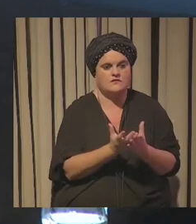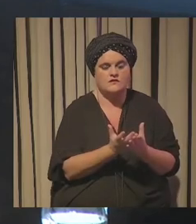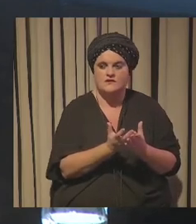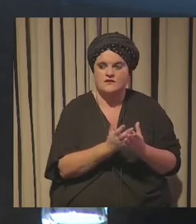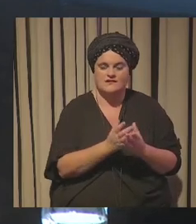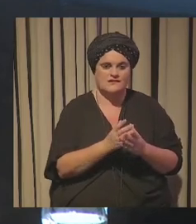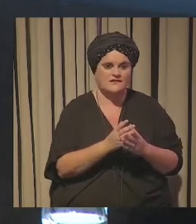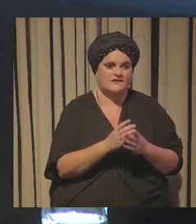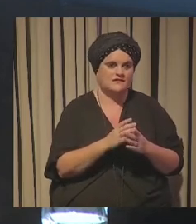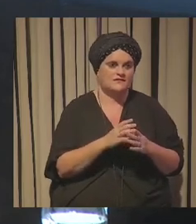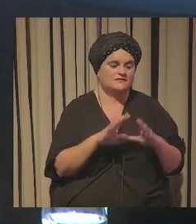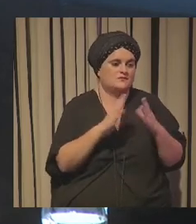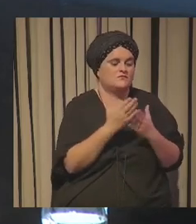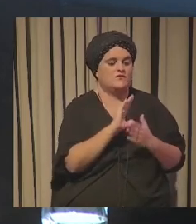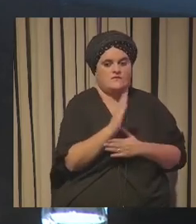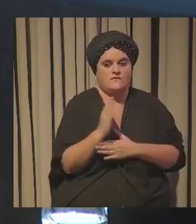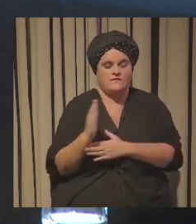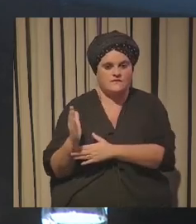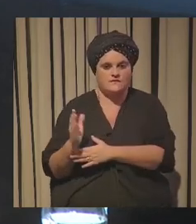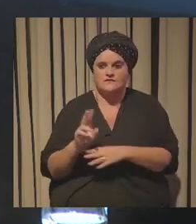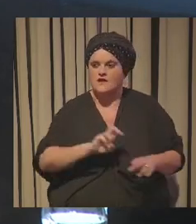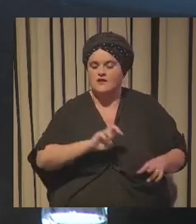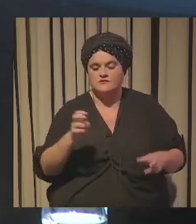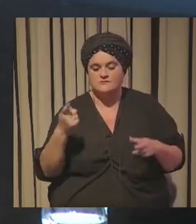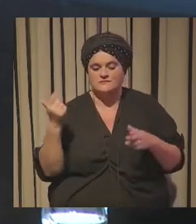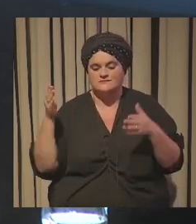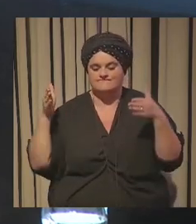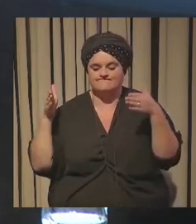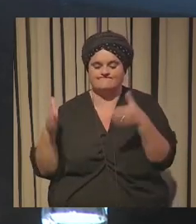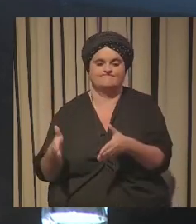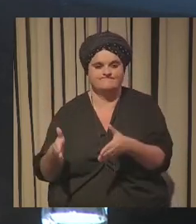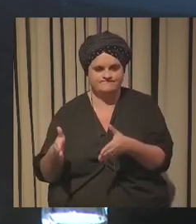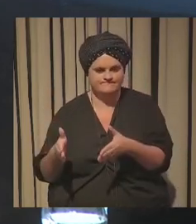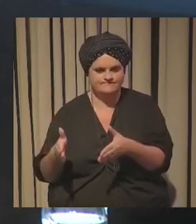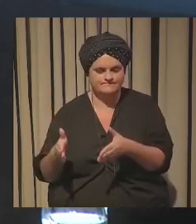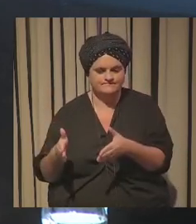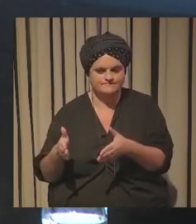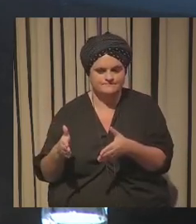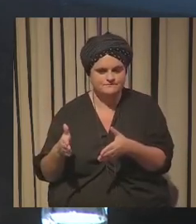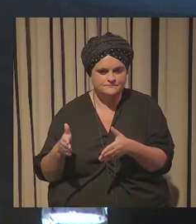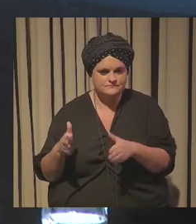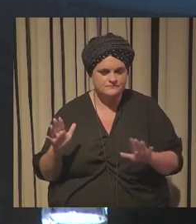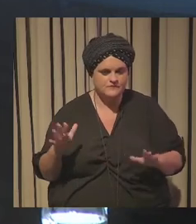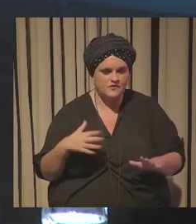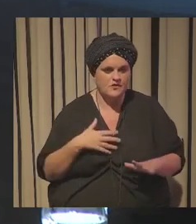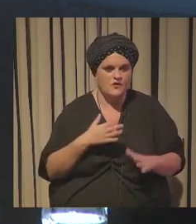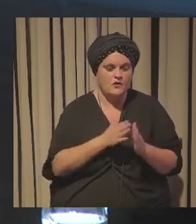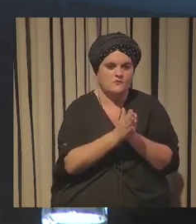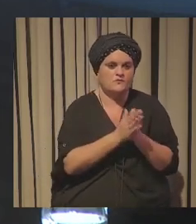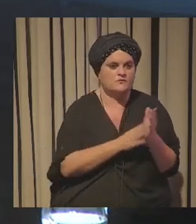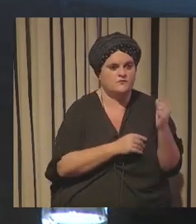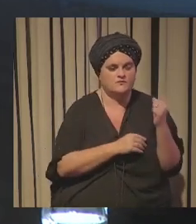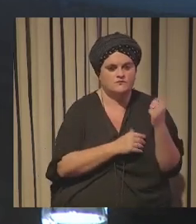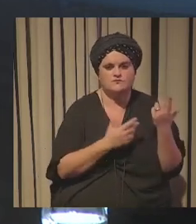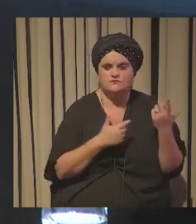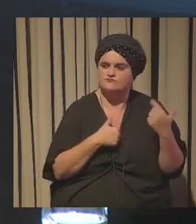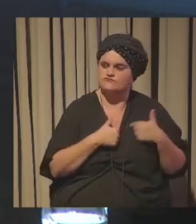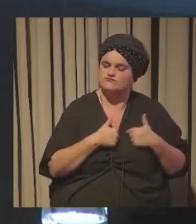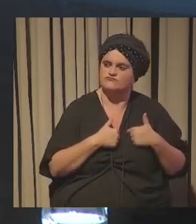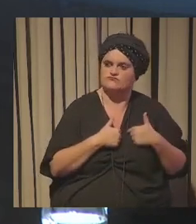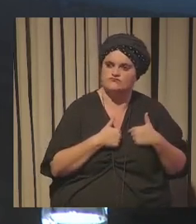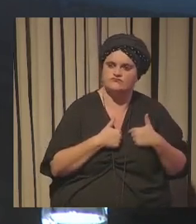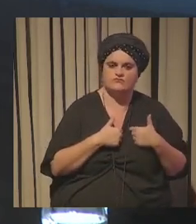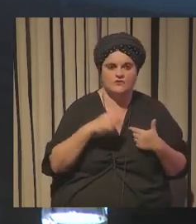cadenas del mundo y luego hay otras que son un poco más localizadas pero uno de los motivos por el que me hizo mucha